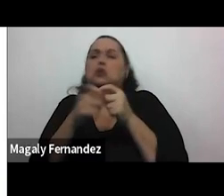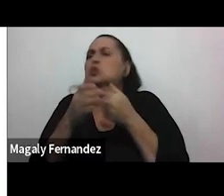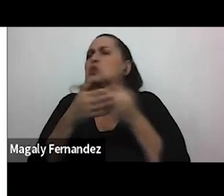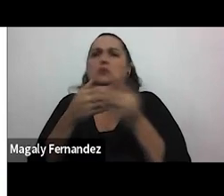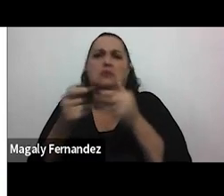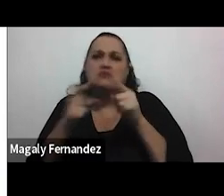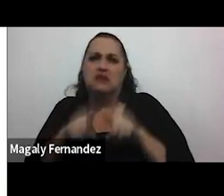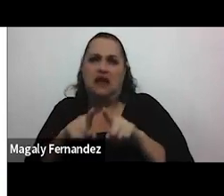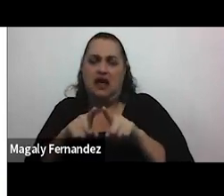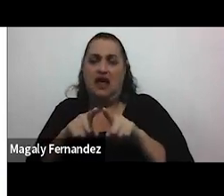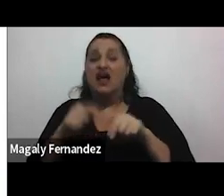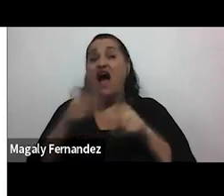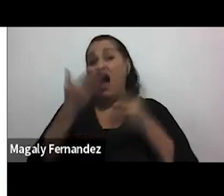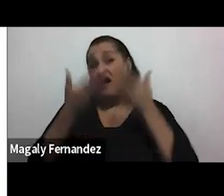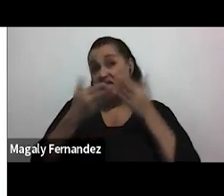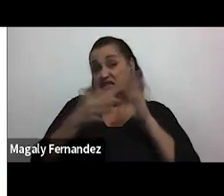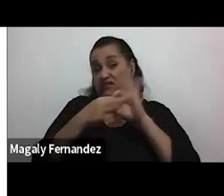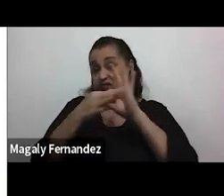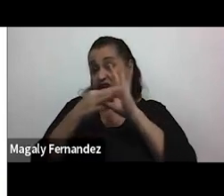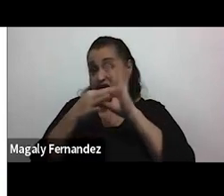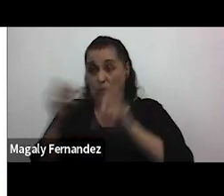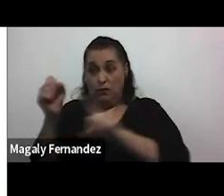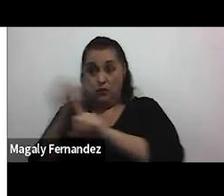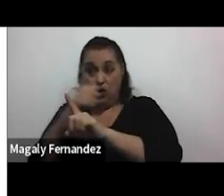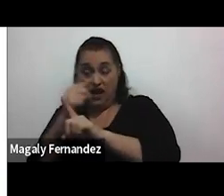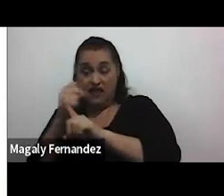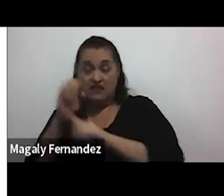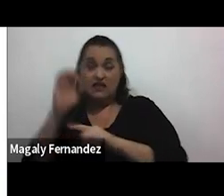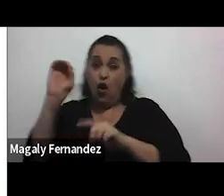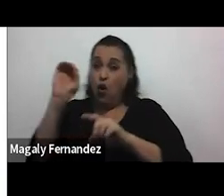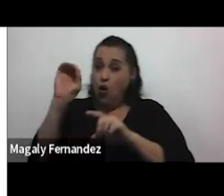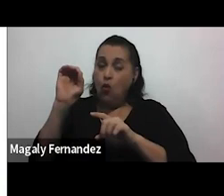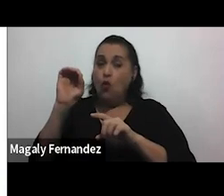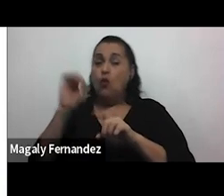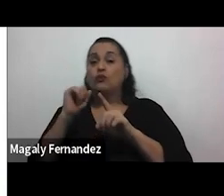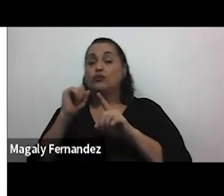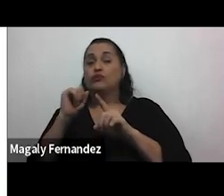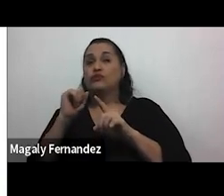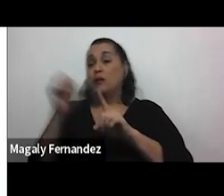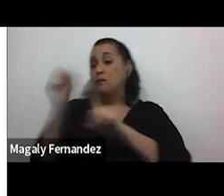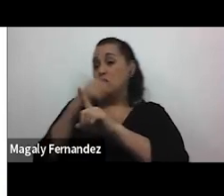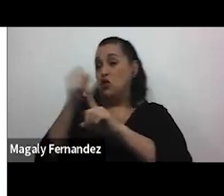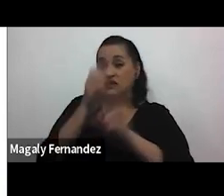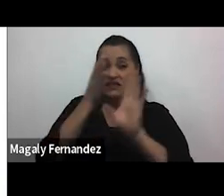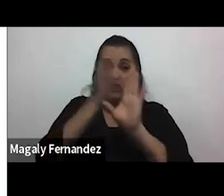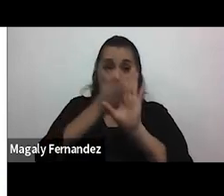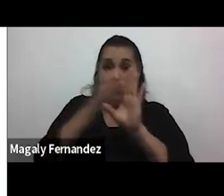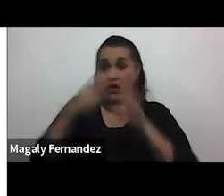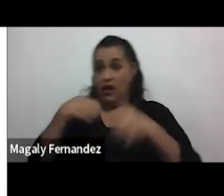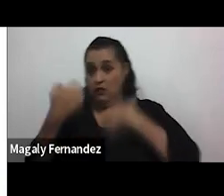de violencia o se está teniendo algún tipo de manifestación relacionada a violencia psicológica emocional